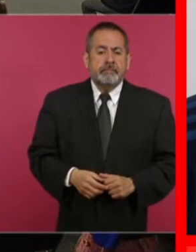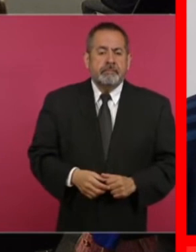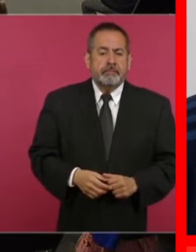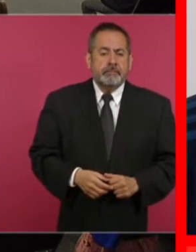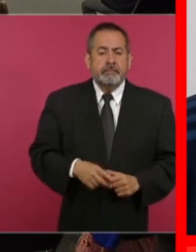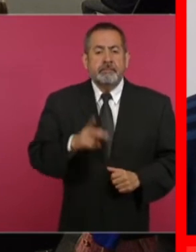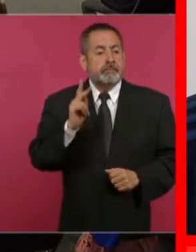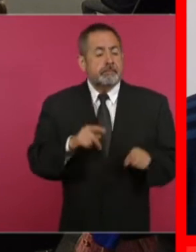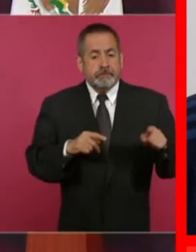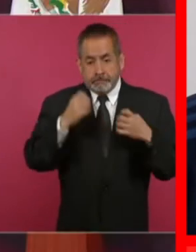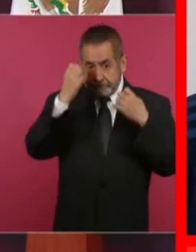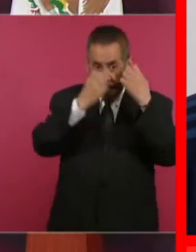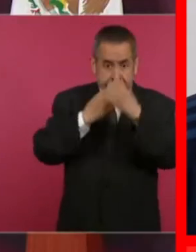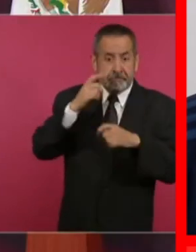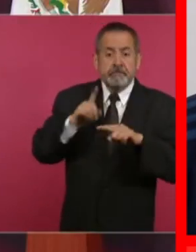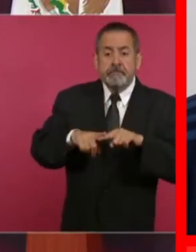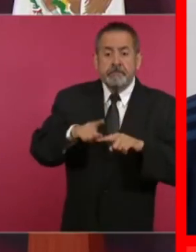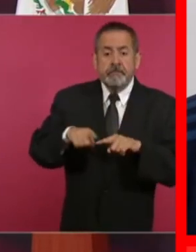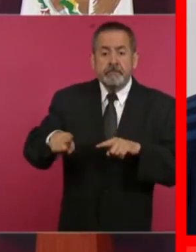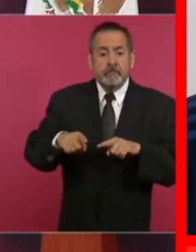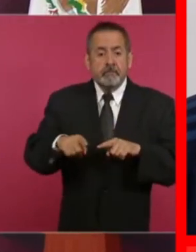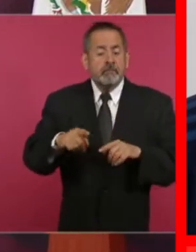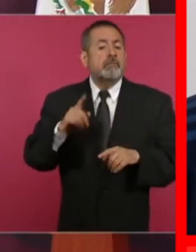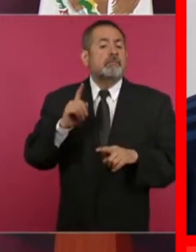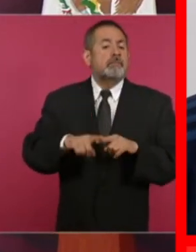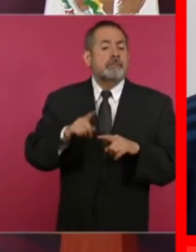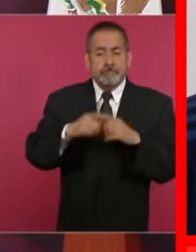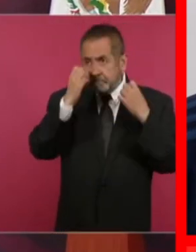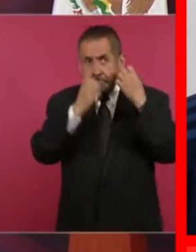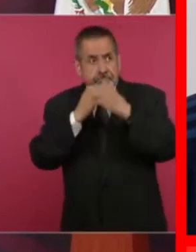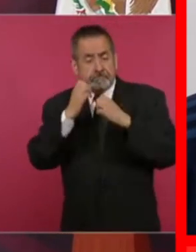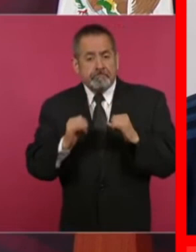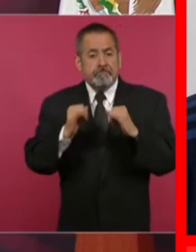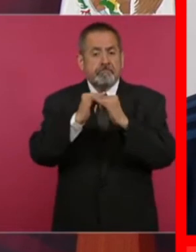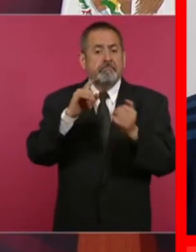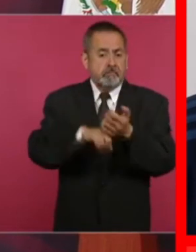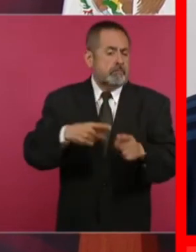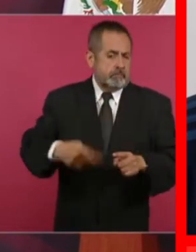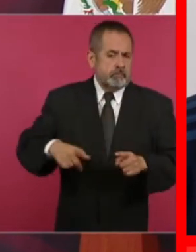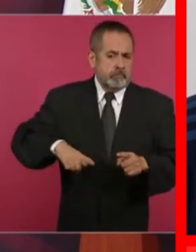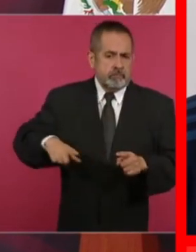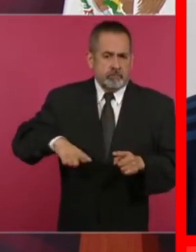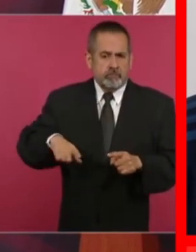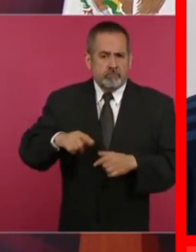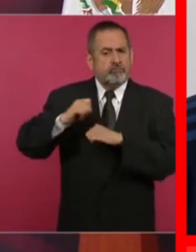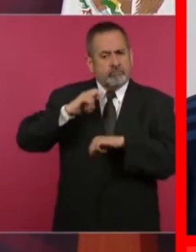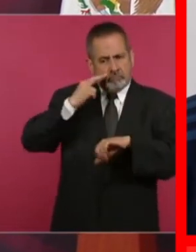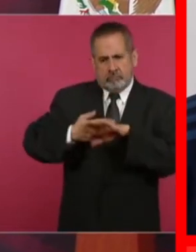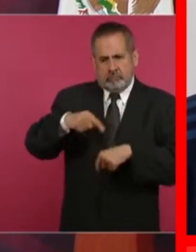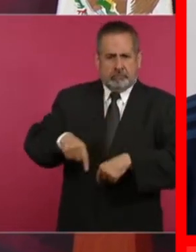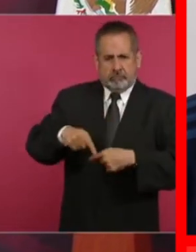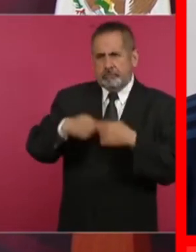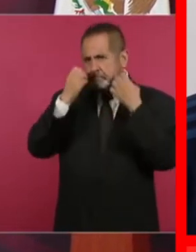Pero es el avalúo que hizo la institución del gobierno encargada